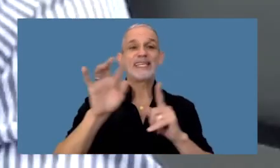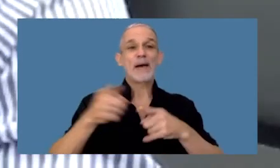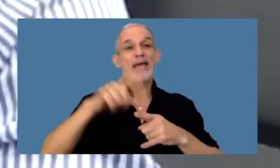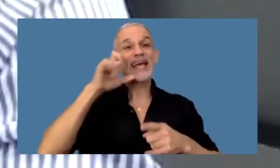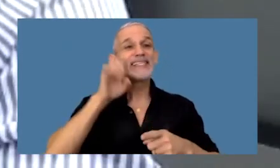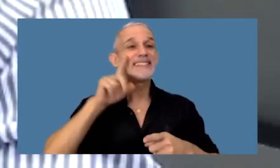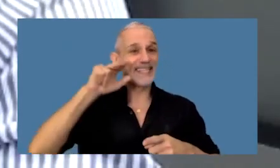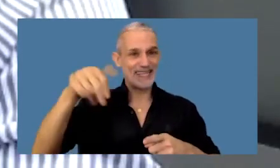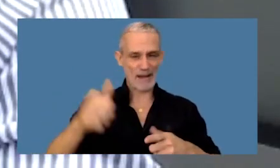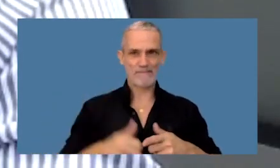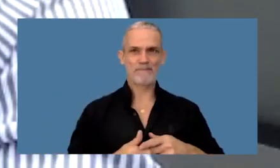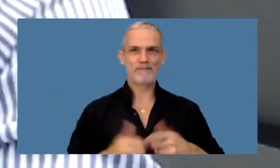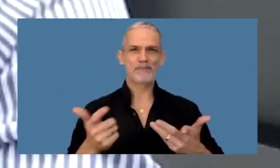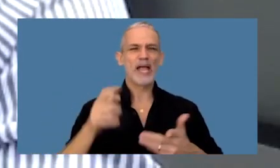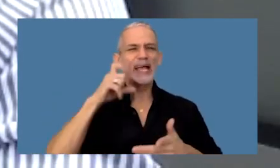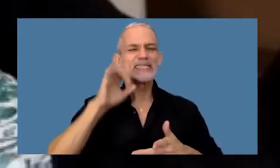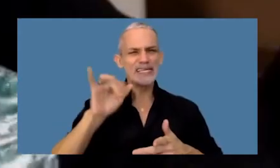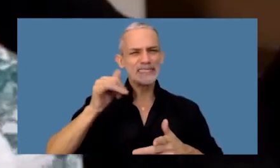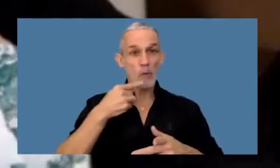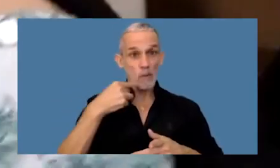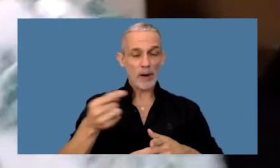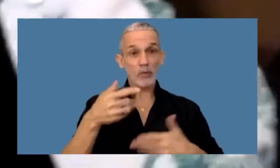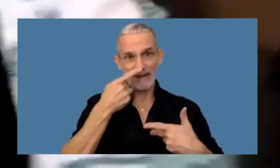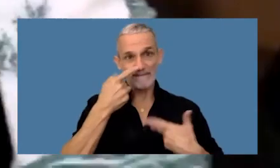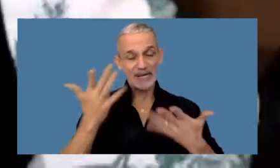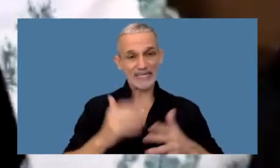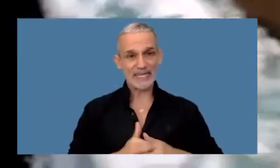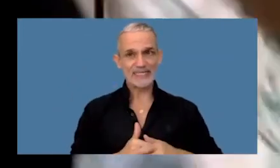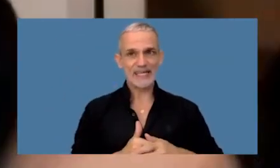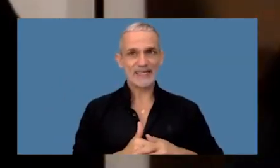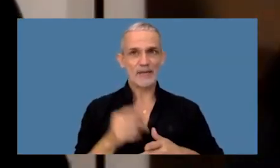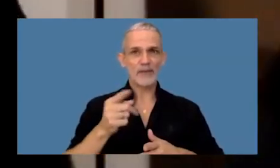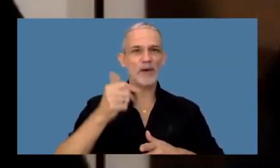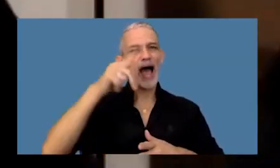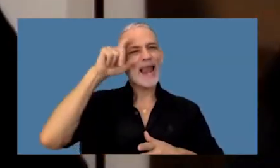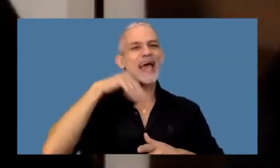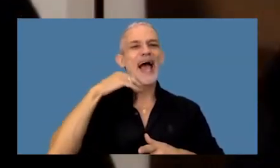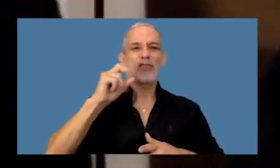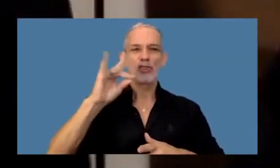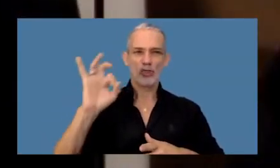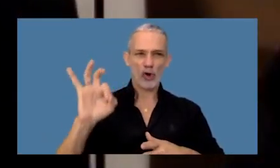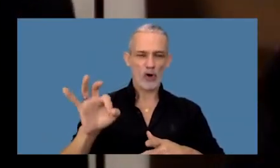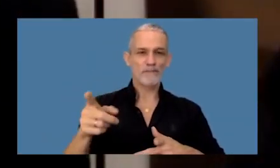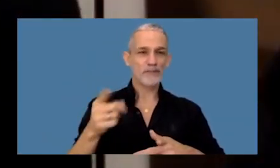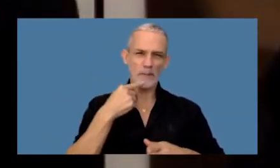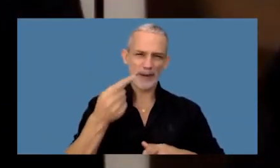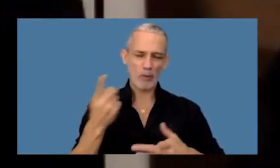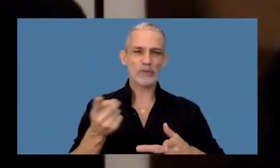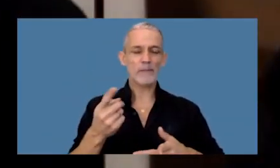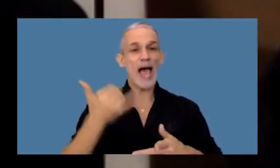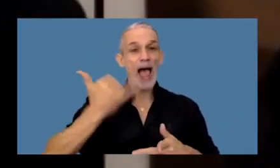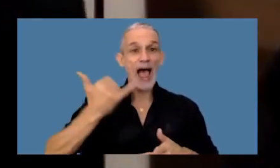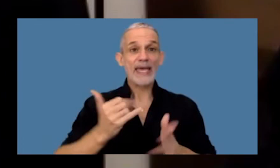Cristina Cristina sí una pregunta muy interesante que hizo Alejandro tenemos